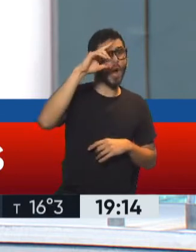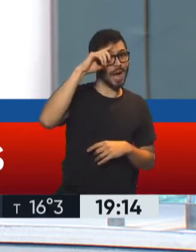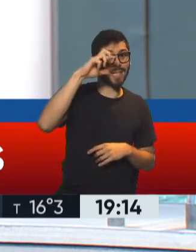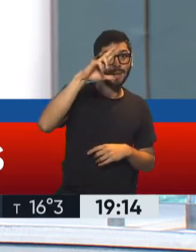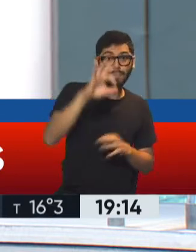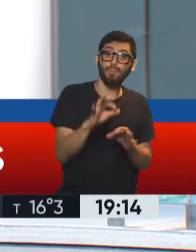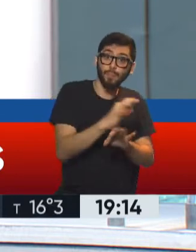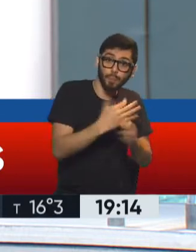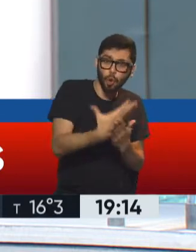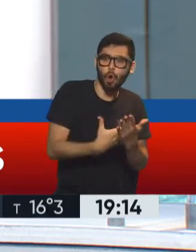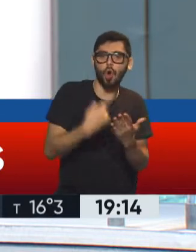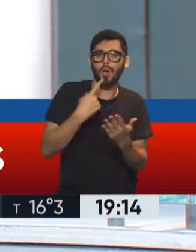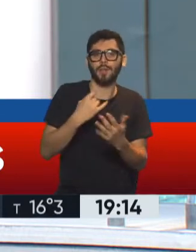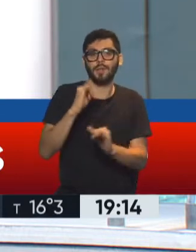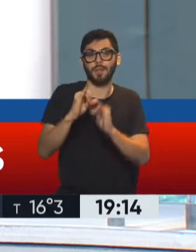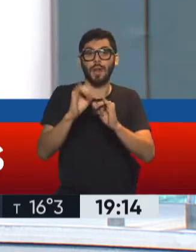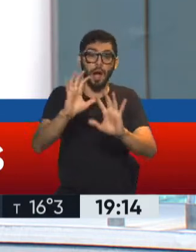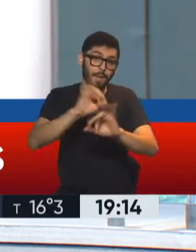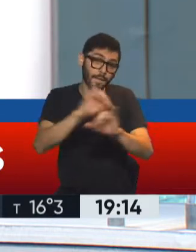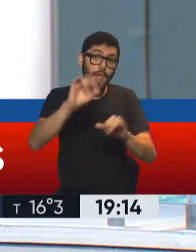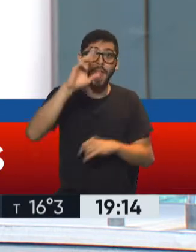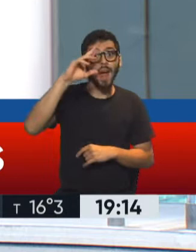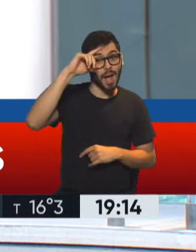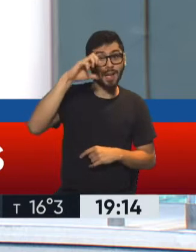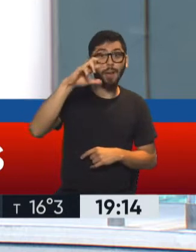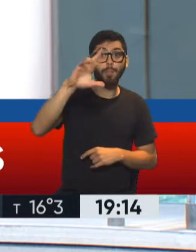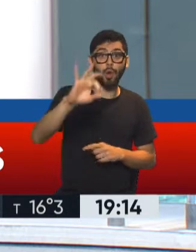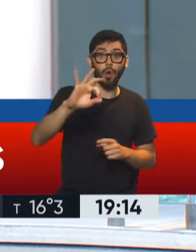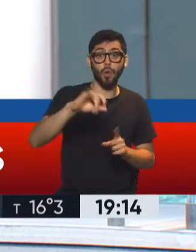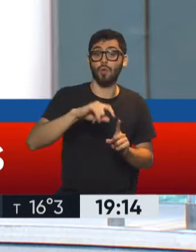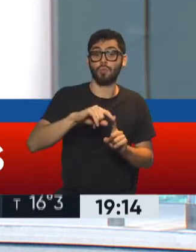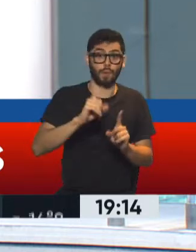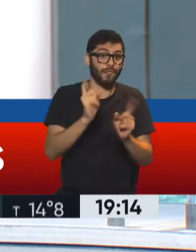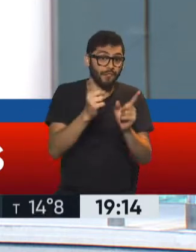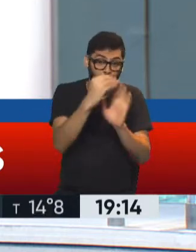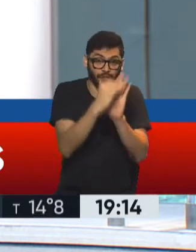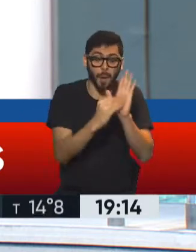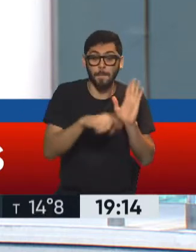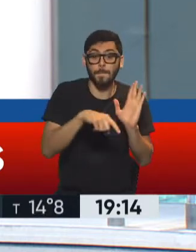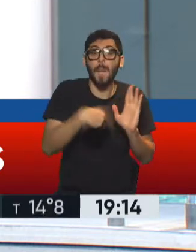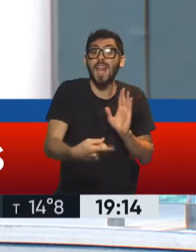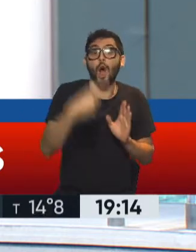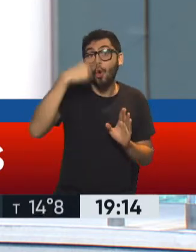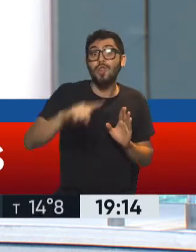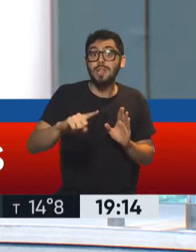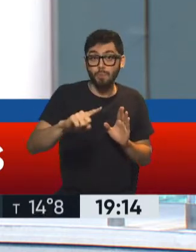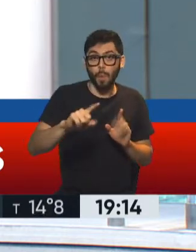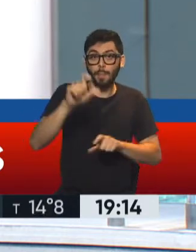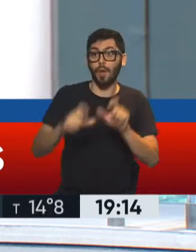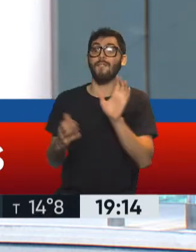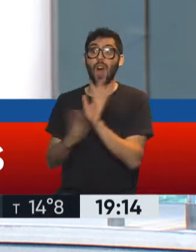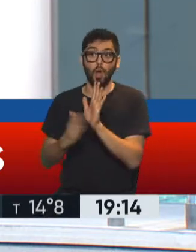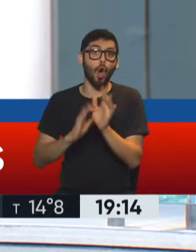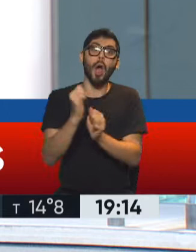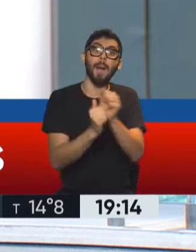acompañar. Aviso, el REPRO está todavía hasta mañana, las pequeñas y medianas empresas, los bonotributistas y autónomos pueden